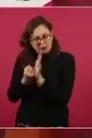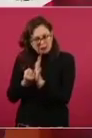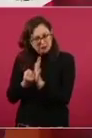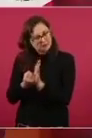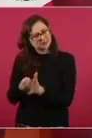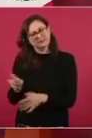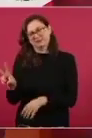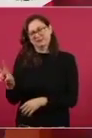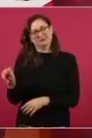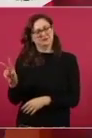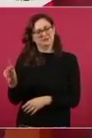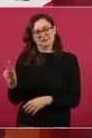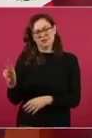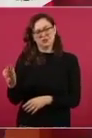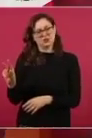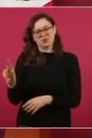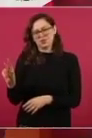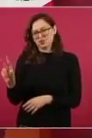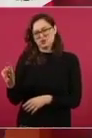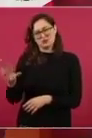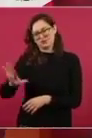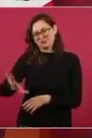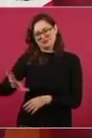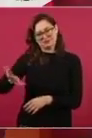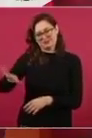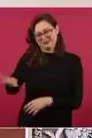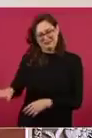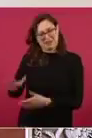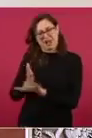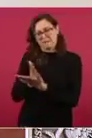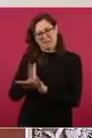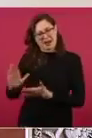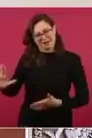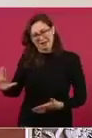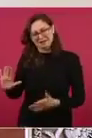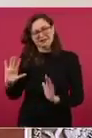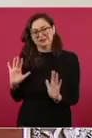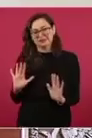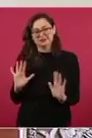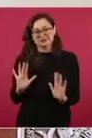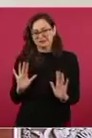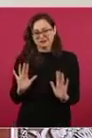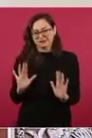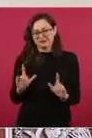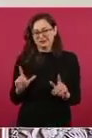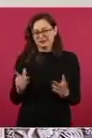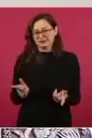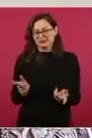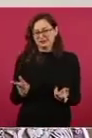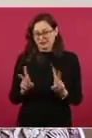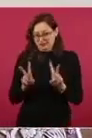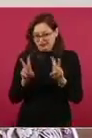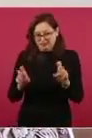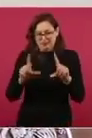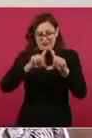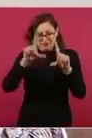un movimiento de transformación, nada más por sus